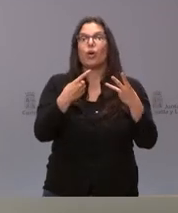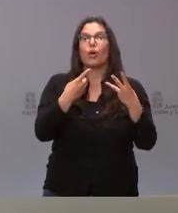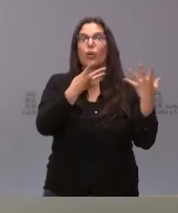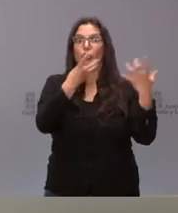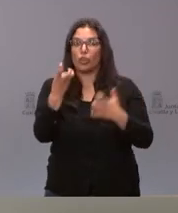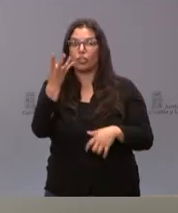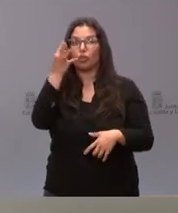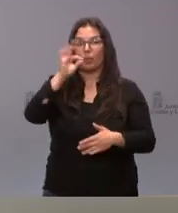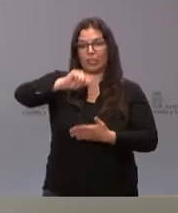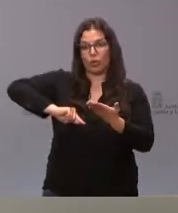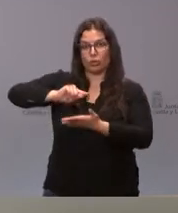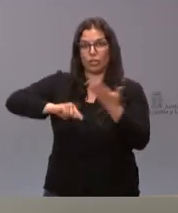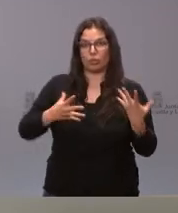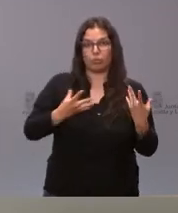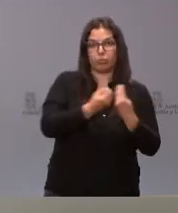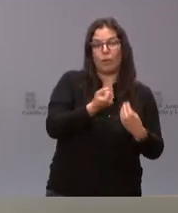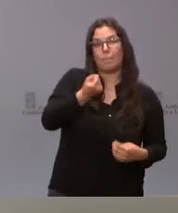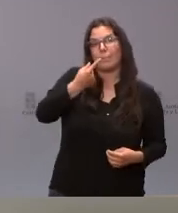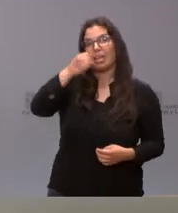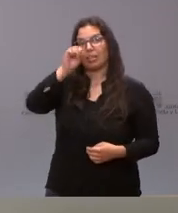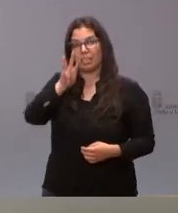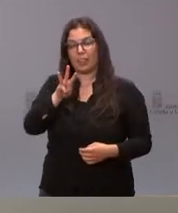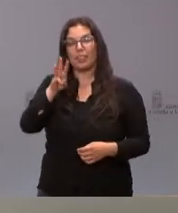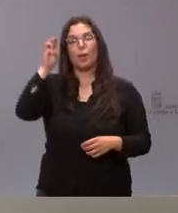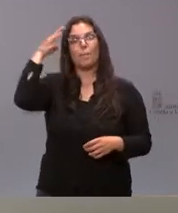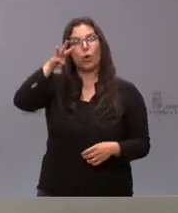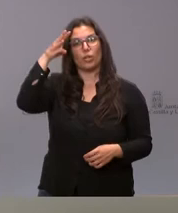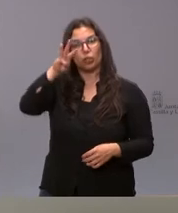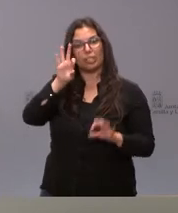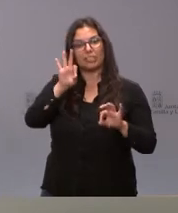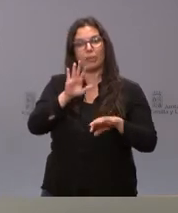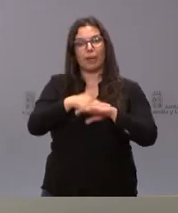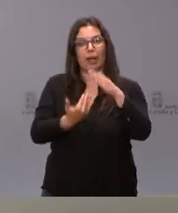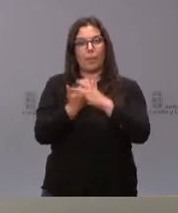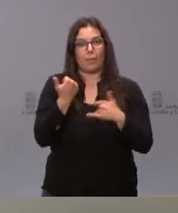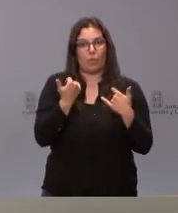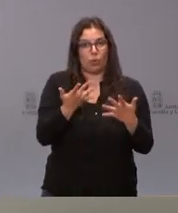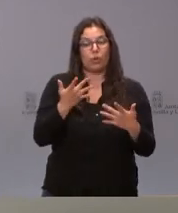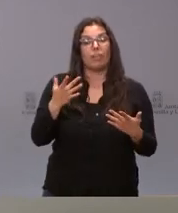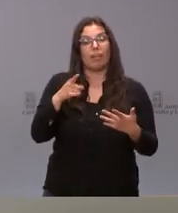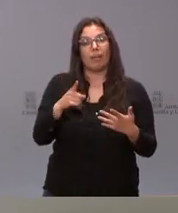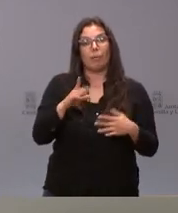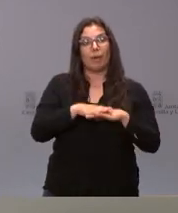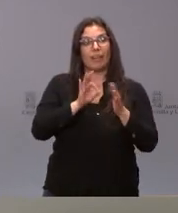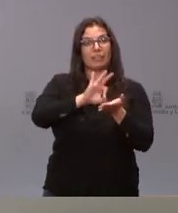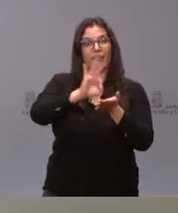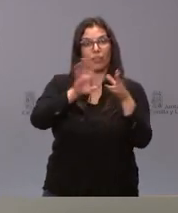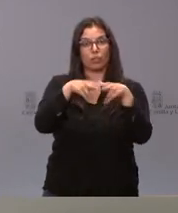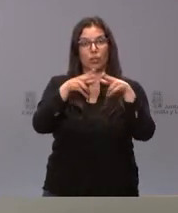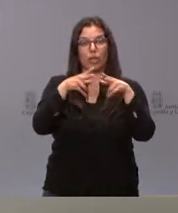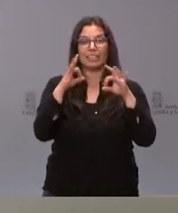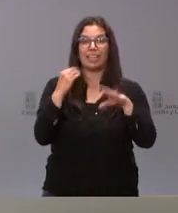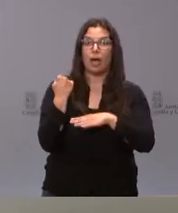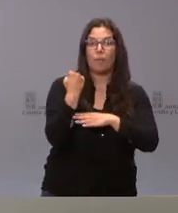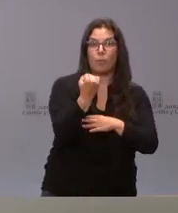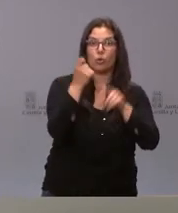como acompañantes,.013 monitores en el servicio de madrugadores y todos ellos mejorando los servicios sociales de apoyo